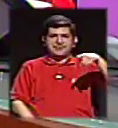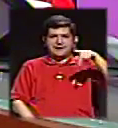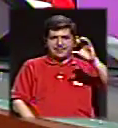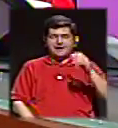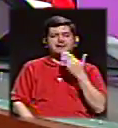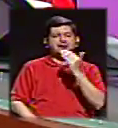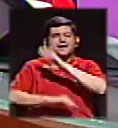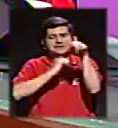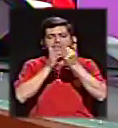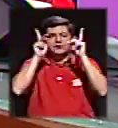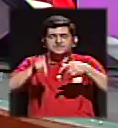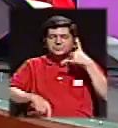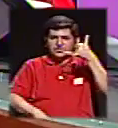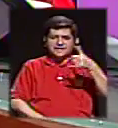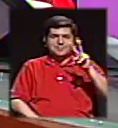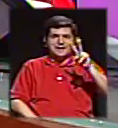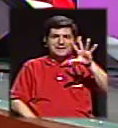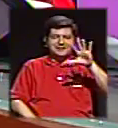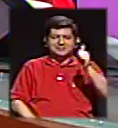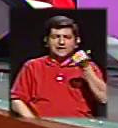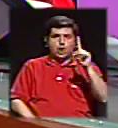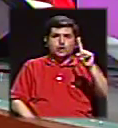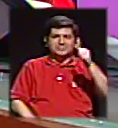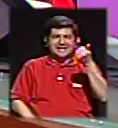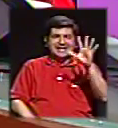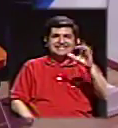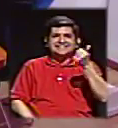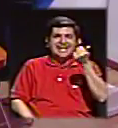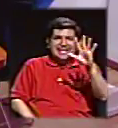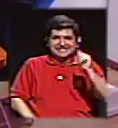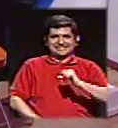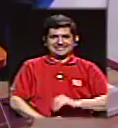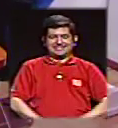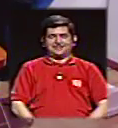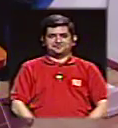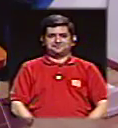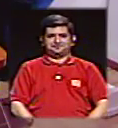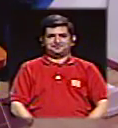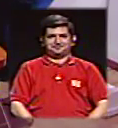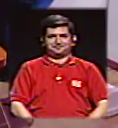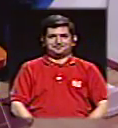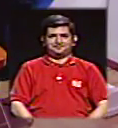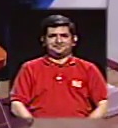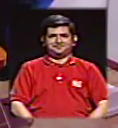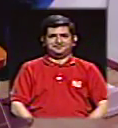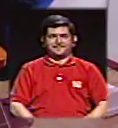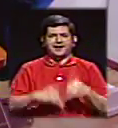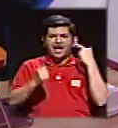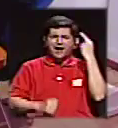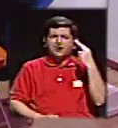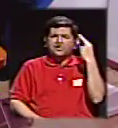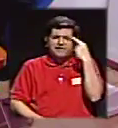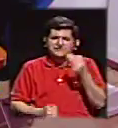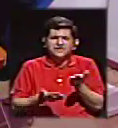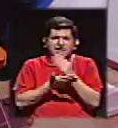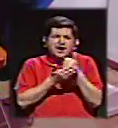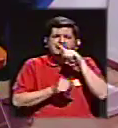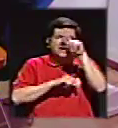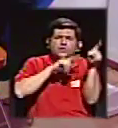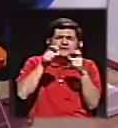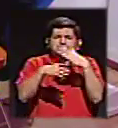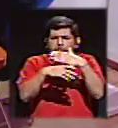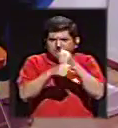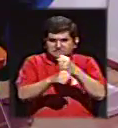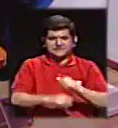Muchas gracias a todos que nos están llamando al 25111515 y vamos a reflexionar de algunas preguntas que